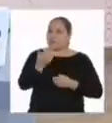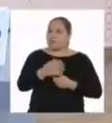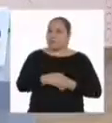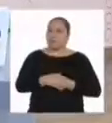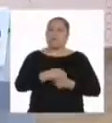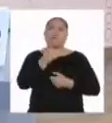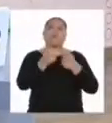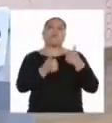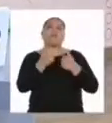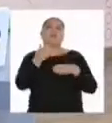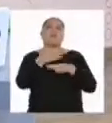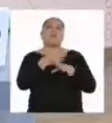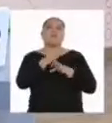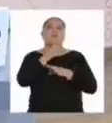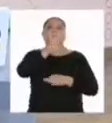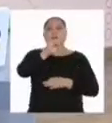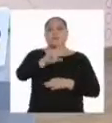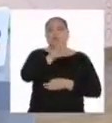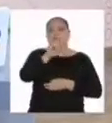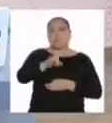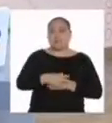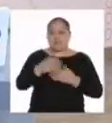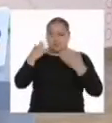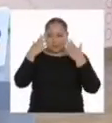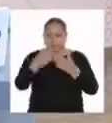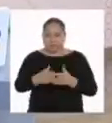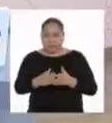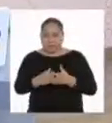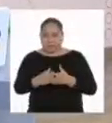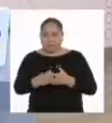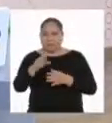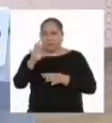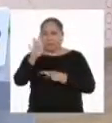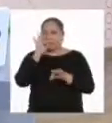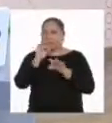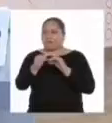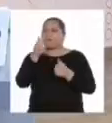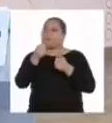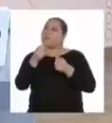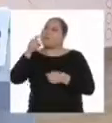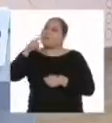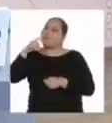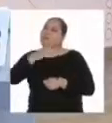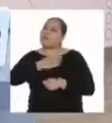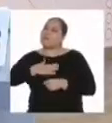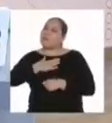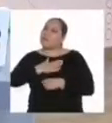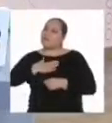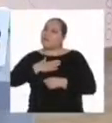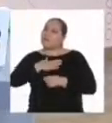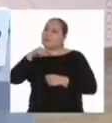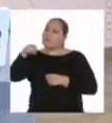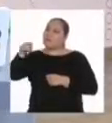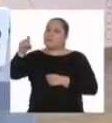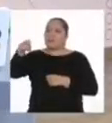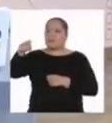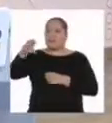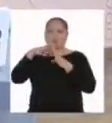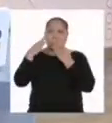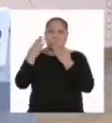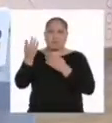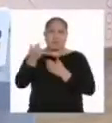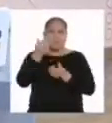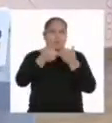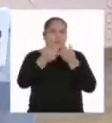¿Qué estrategias usaron para identificar y priorizar las necesidades de sus familias? ¿Qué recursos utilizaron?